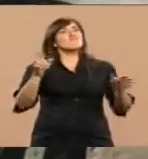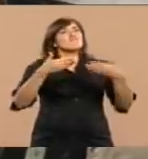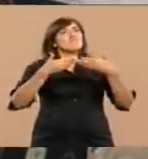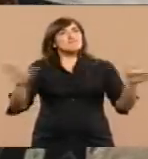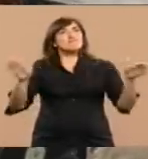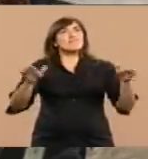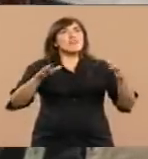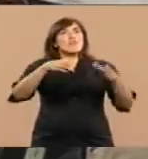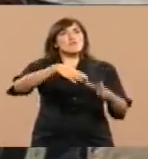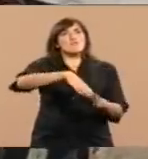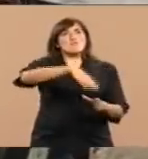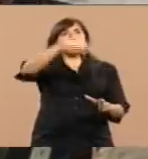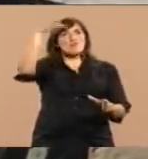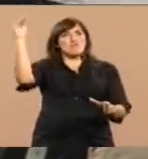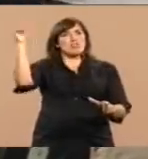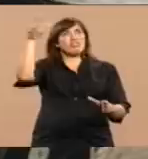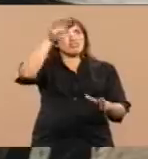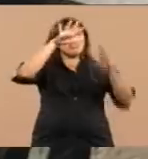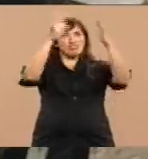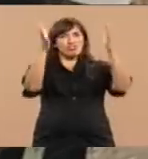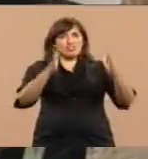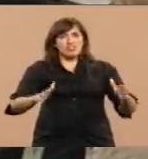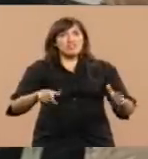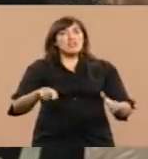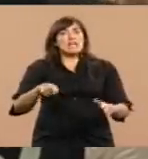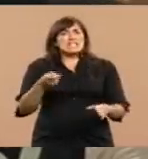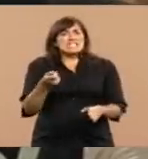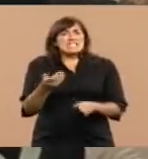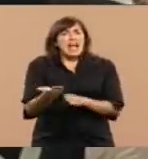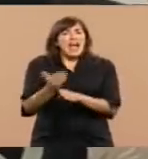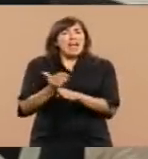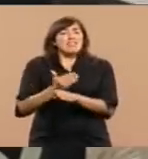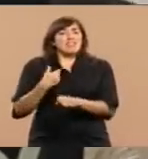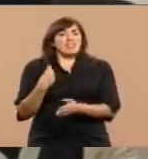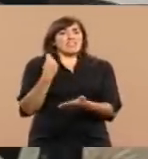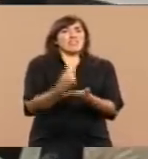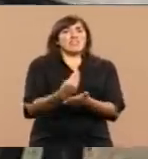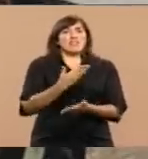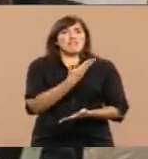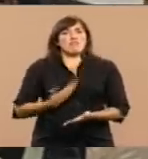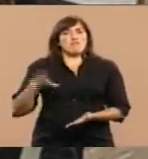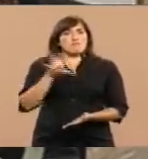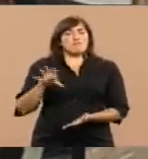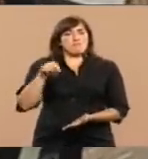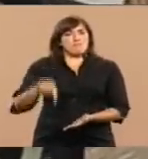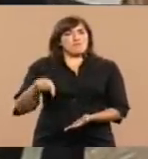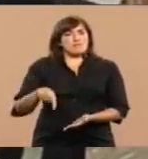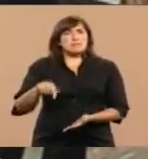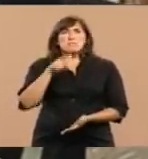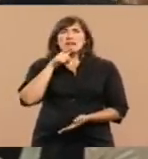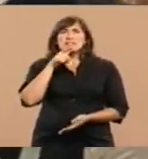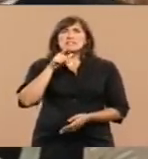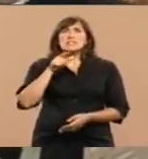poco antes de ser Gobernador de esta provincia. Creo que fue el tercer